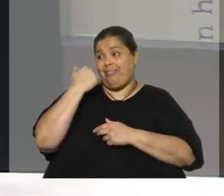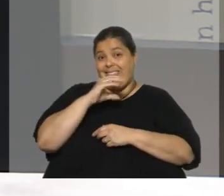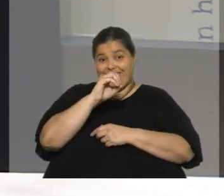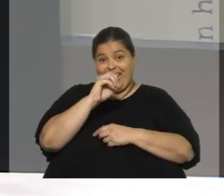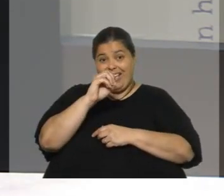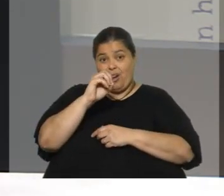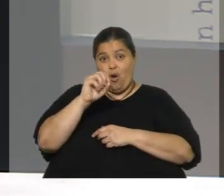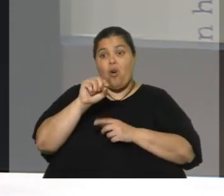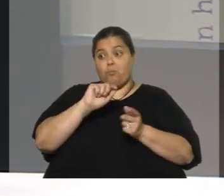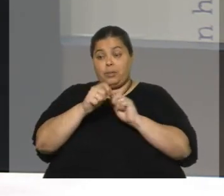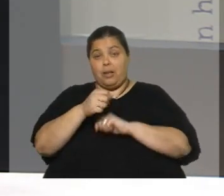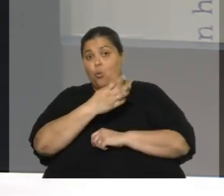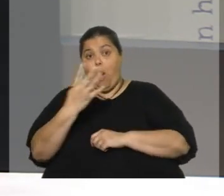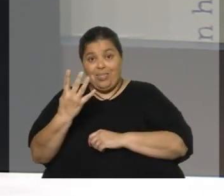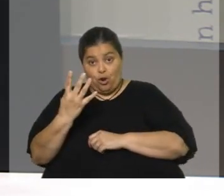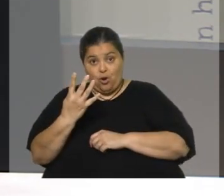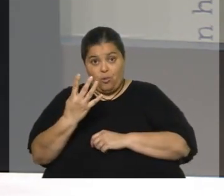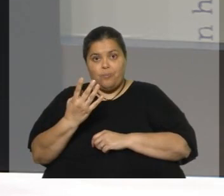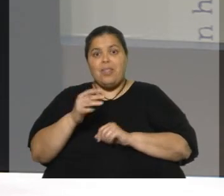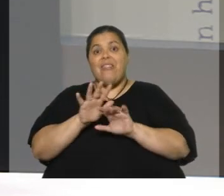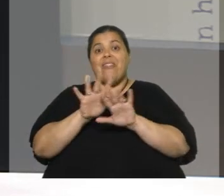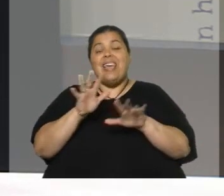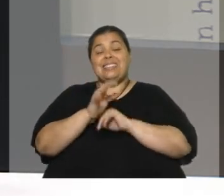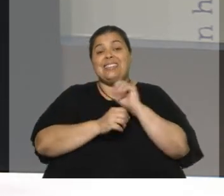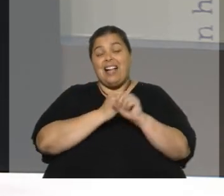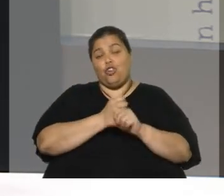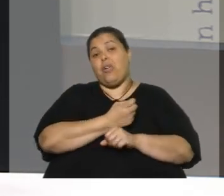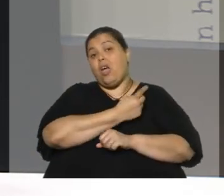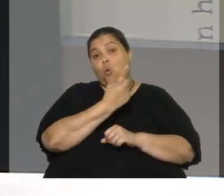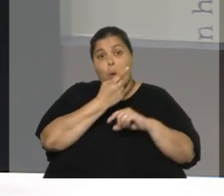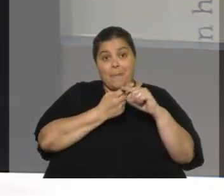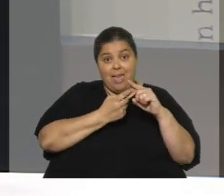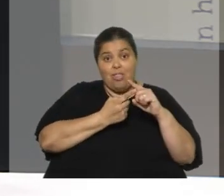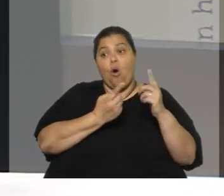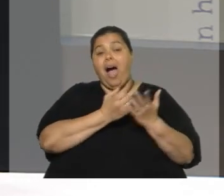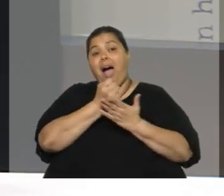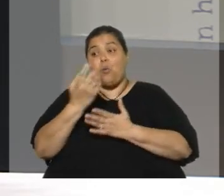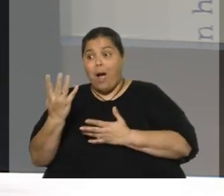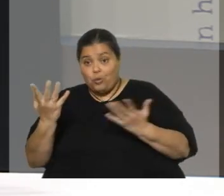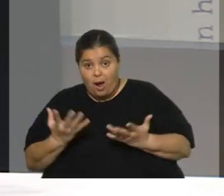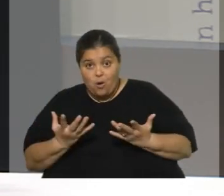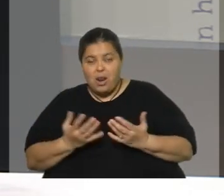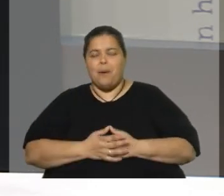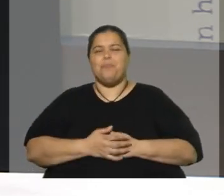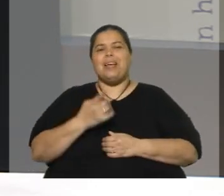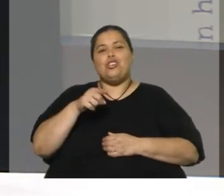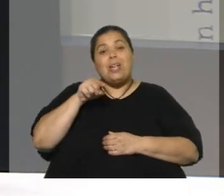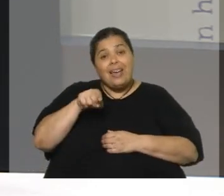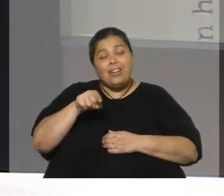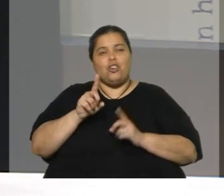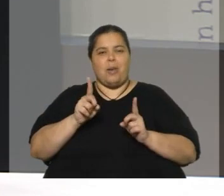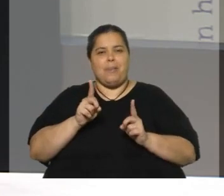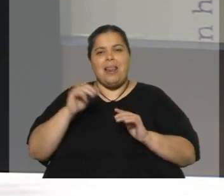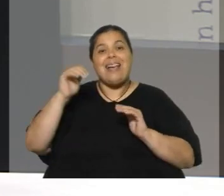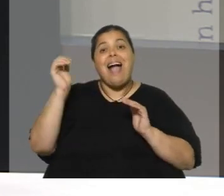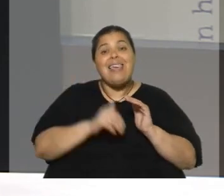4% ahora, la de 10 años de 1,5% a 4% ahora, lleva de la mano una caída en el